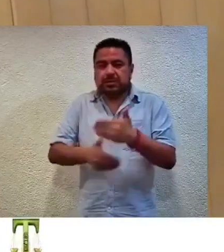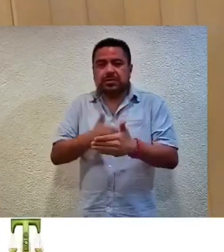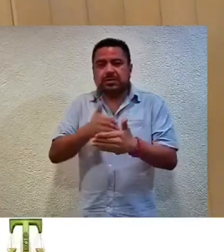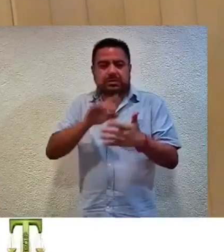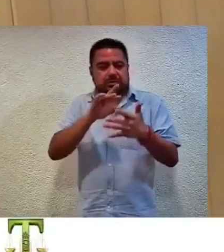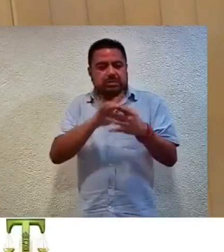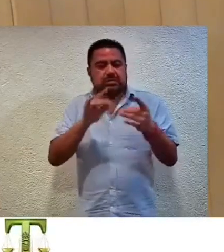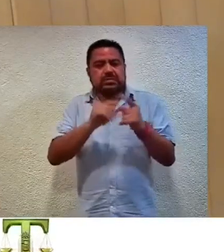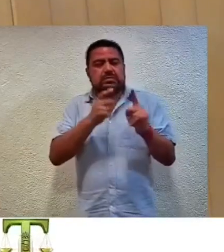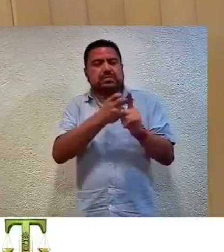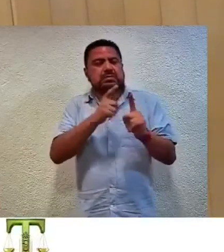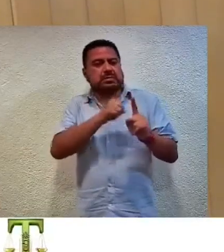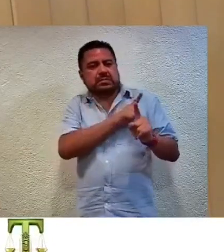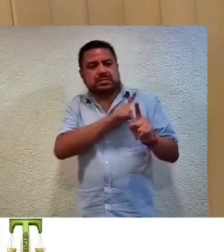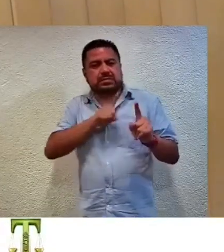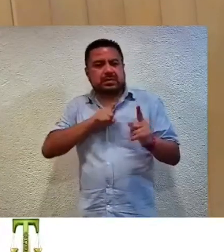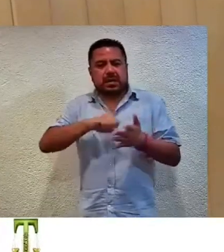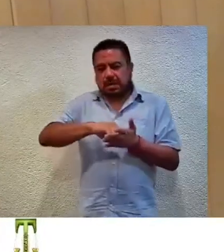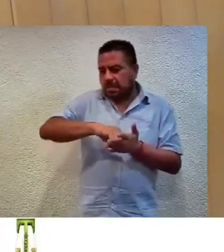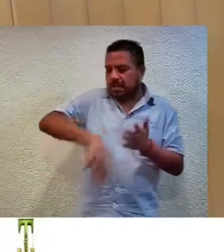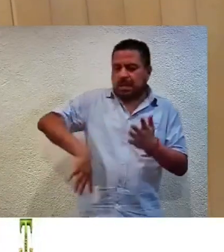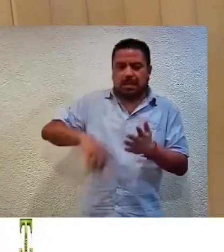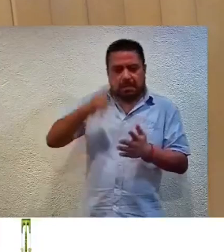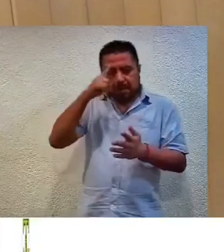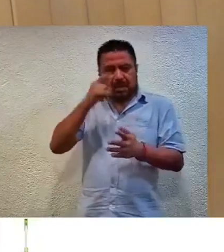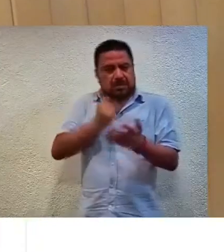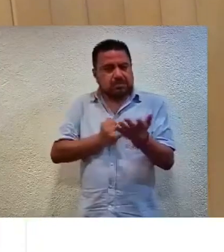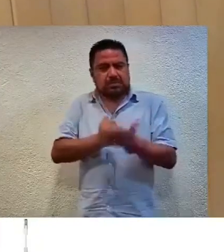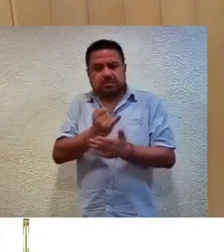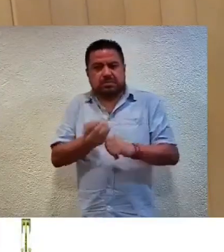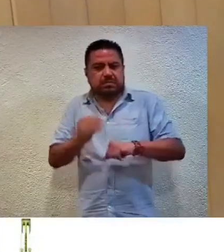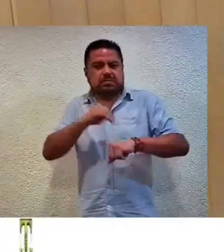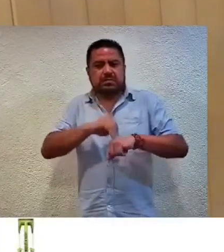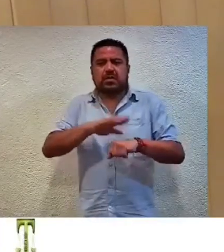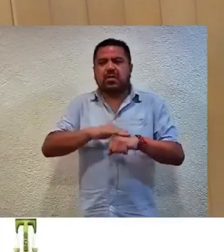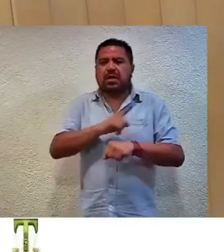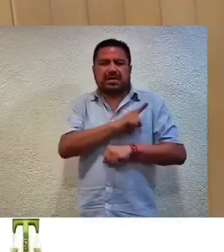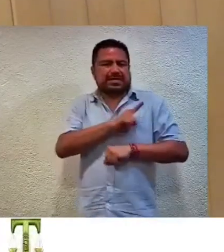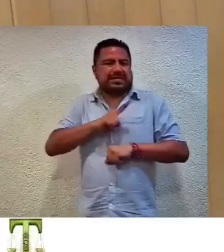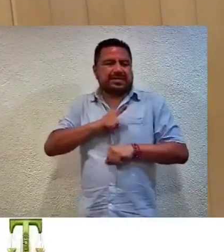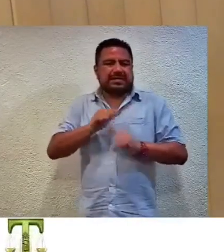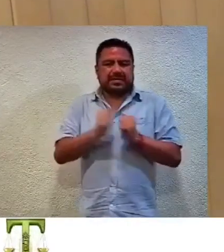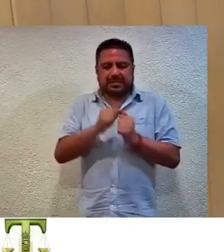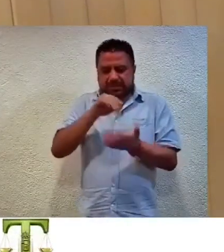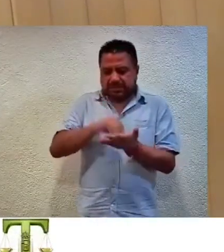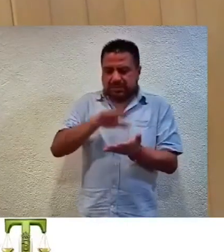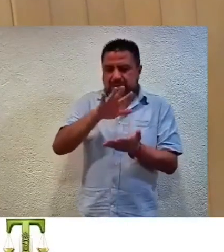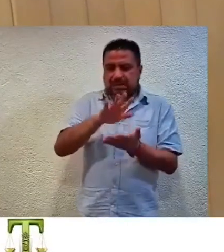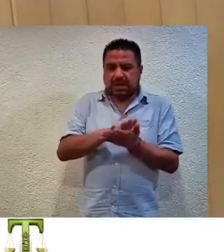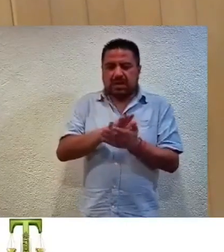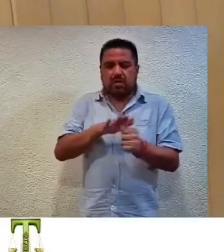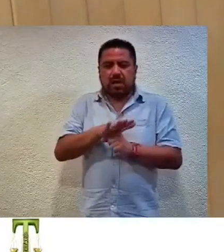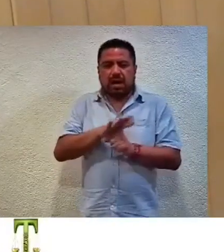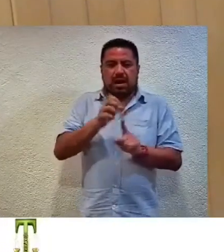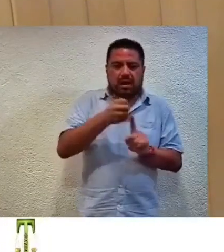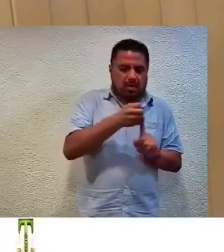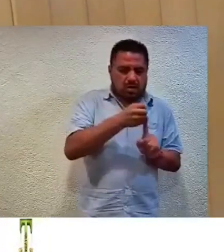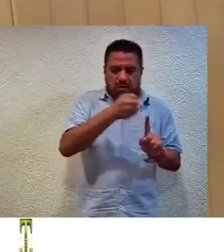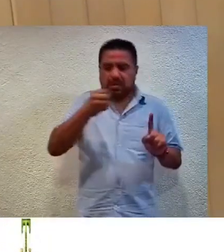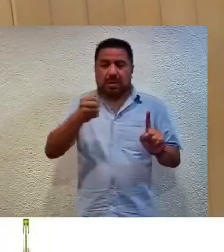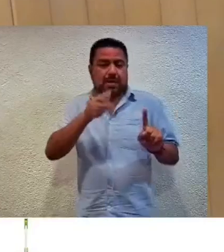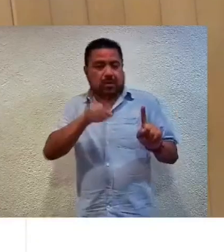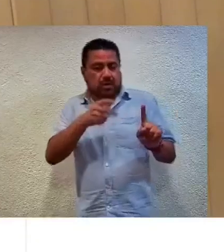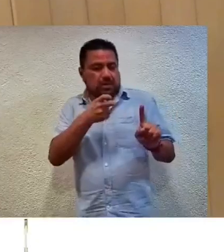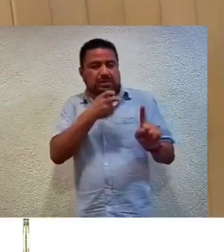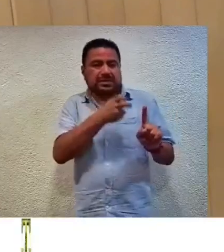medio de impugnación debe desecharse de plano cuando su notoria improcedencia se derive de las disposiciones establecidas en dicho ordenamiento. Por su